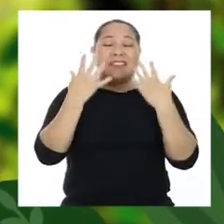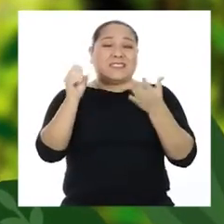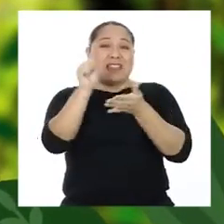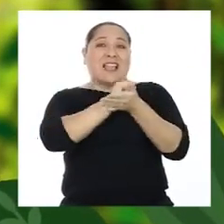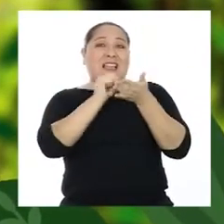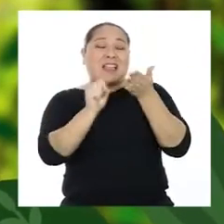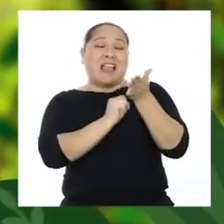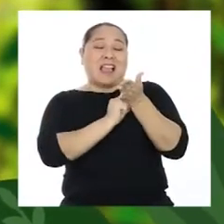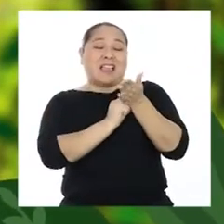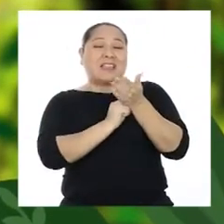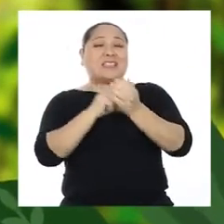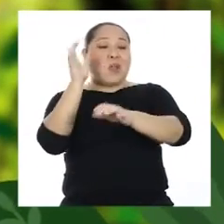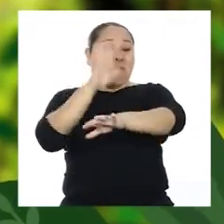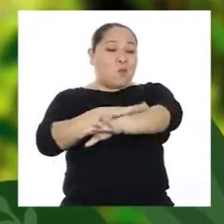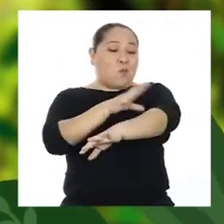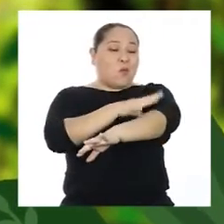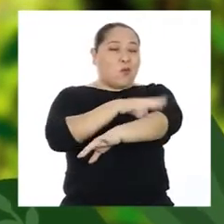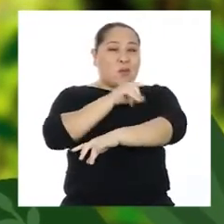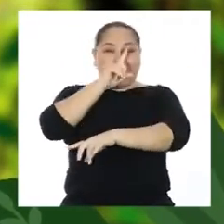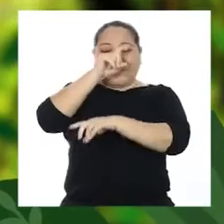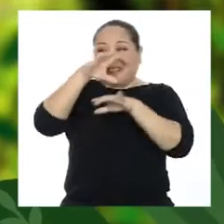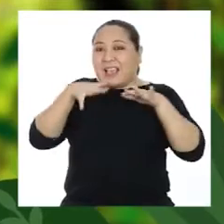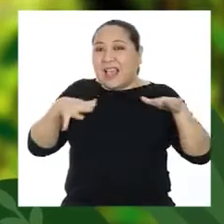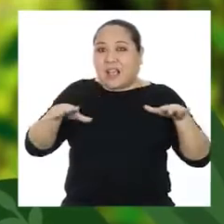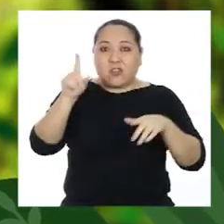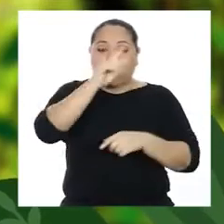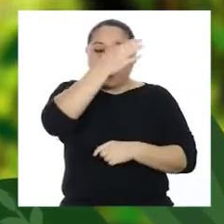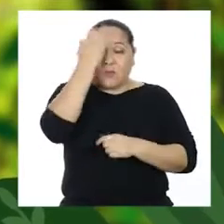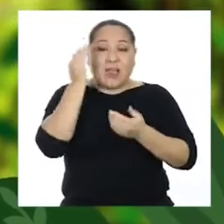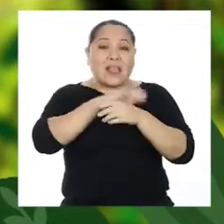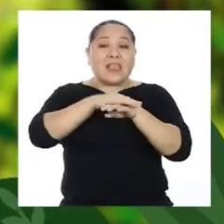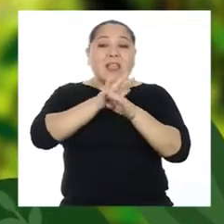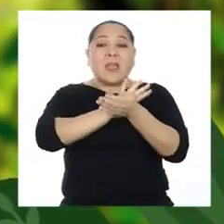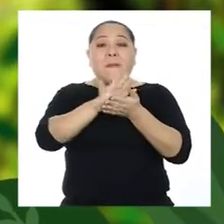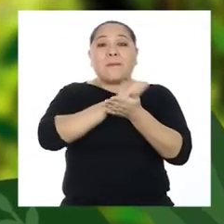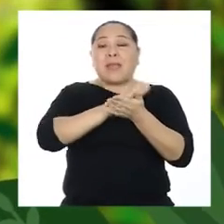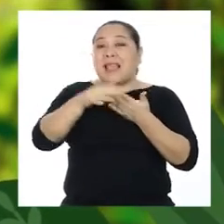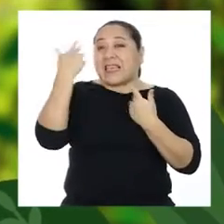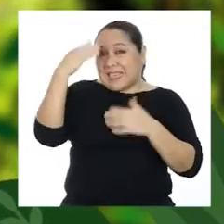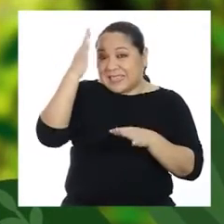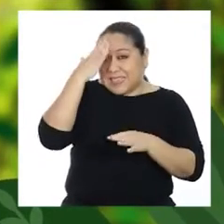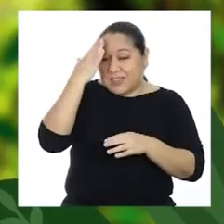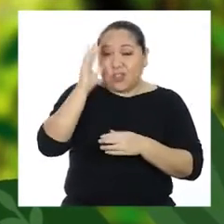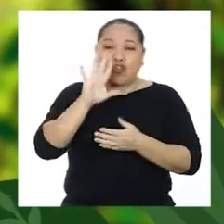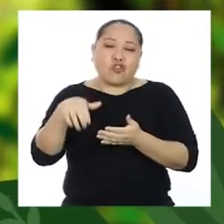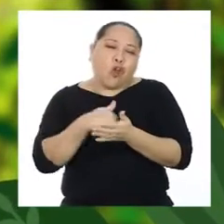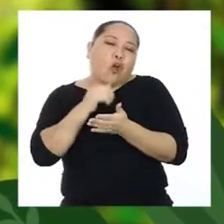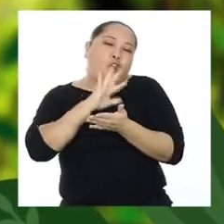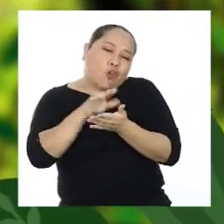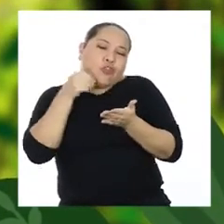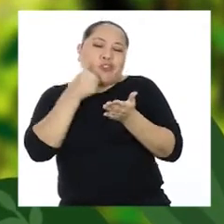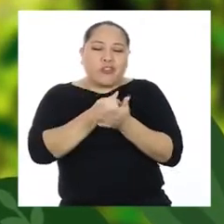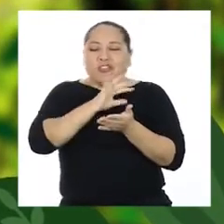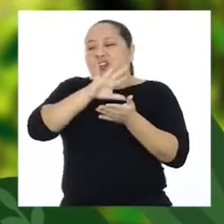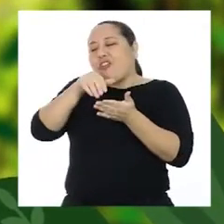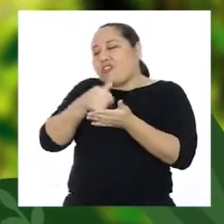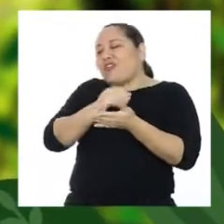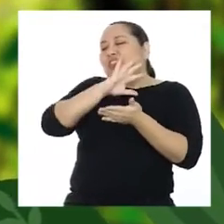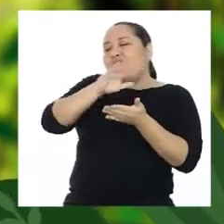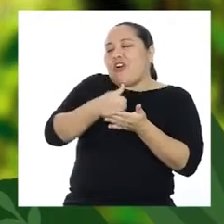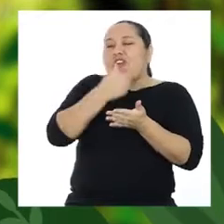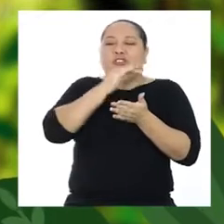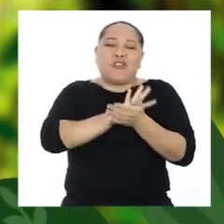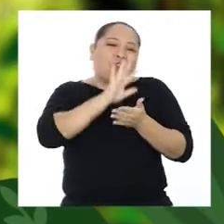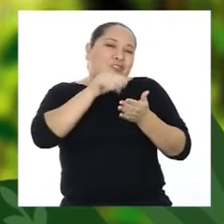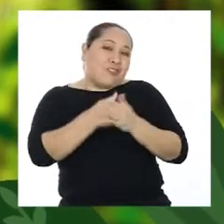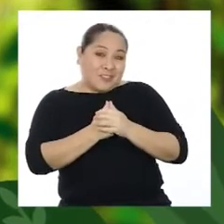¡Santas plumas del águila! No se olviden de desinfectar. Ya saben, todo, todito, todo.